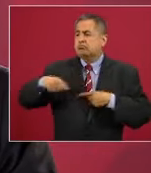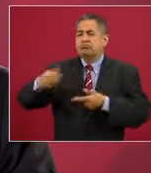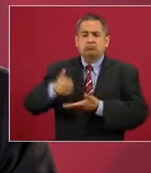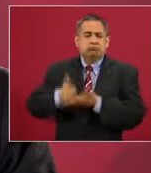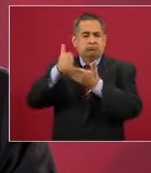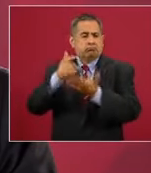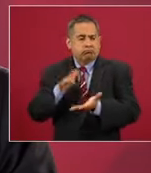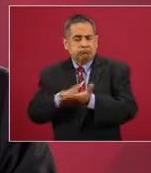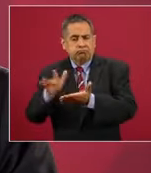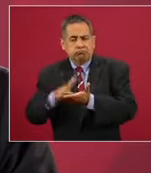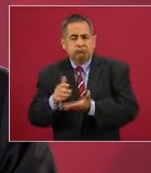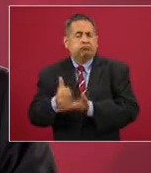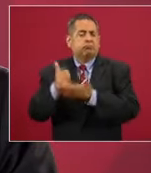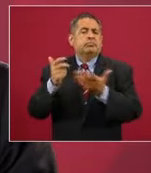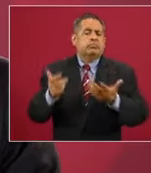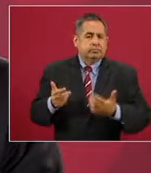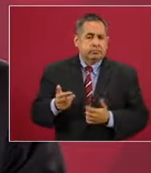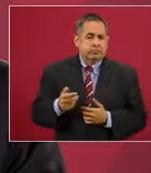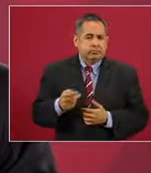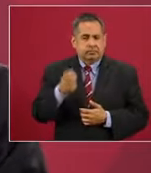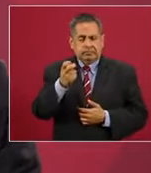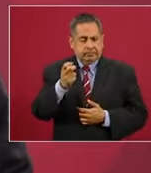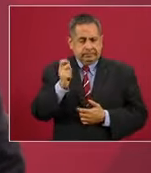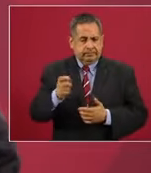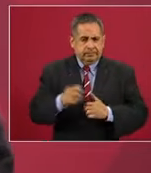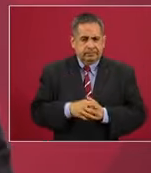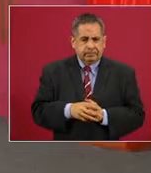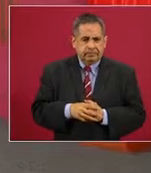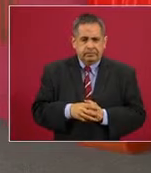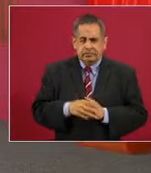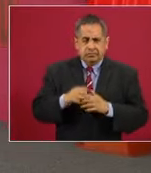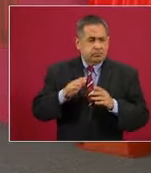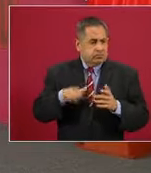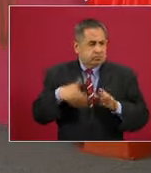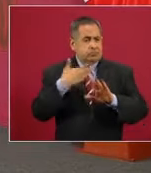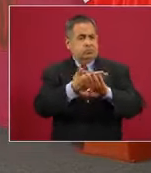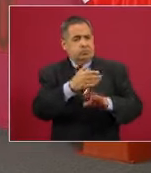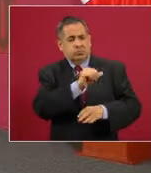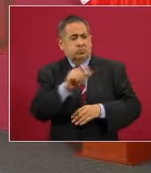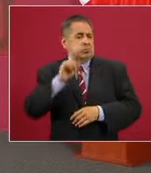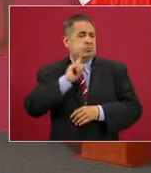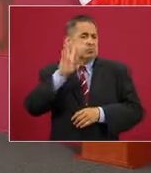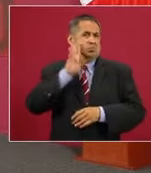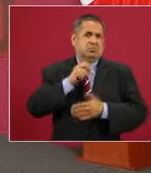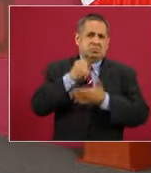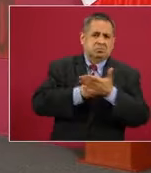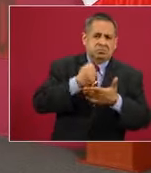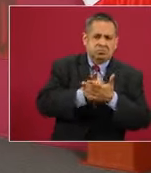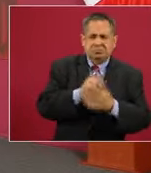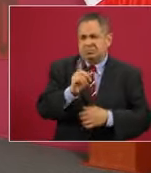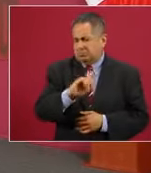que apoya, esto no significa estar en contra del movimiento feminista,